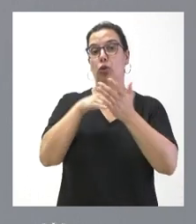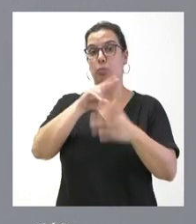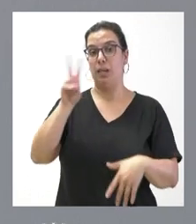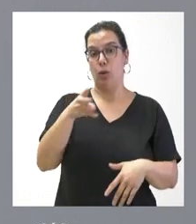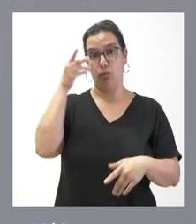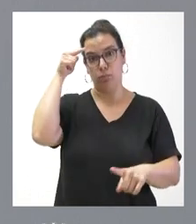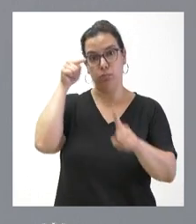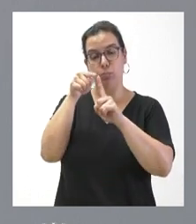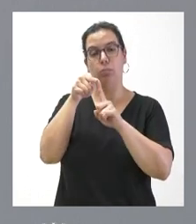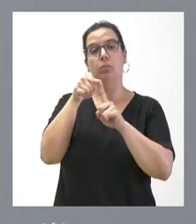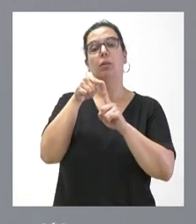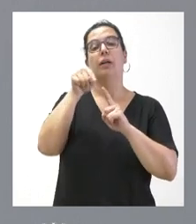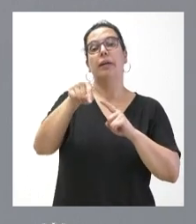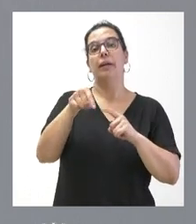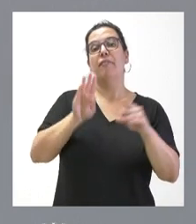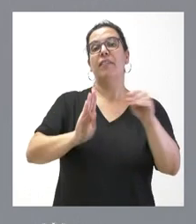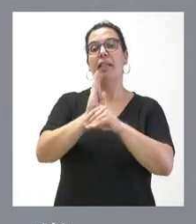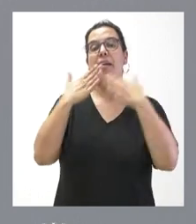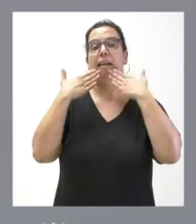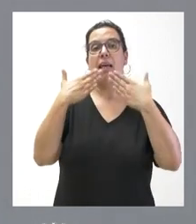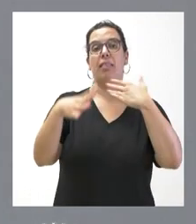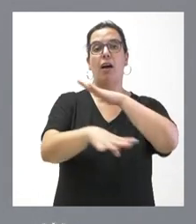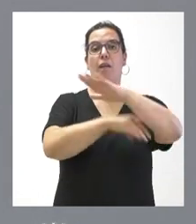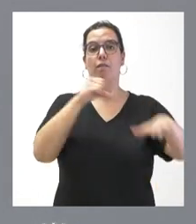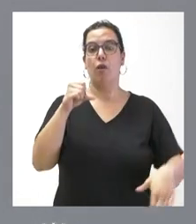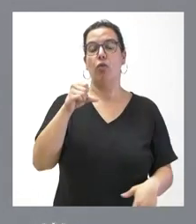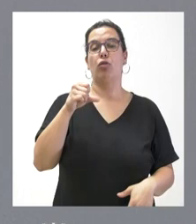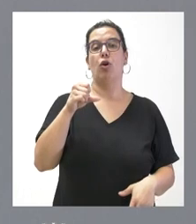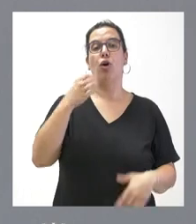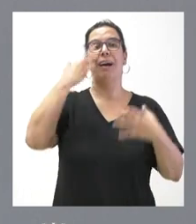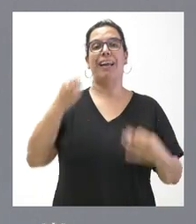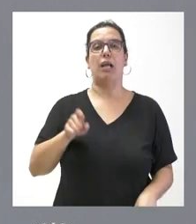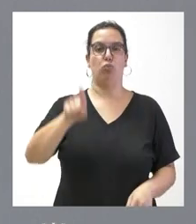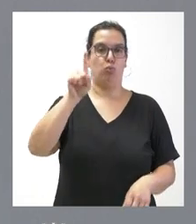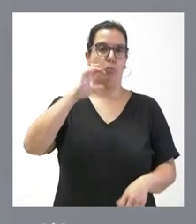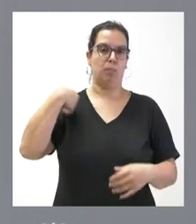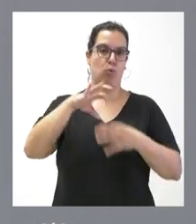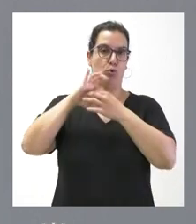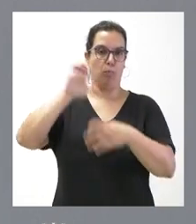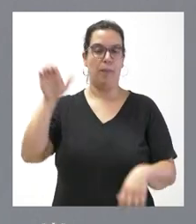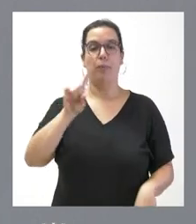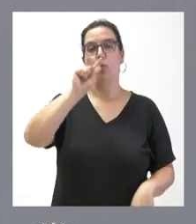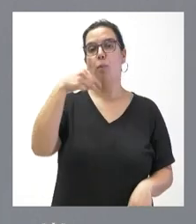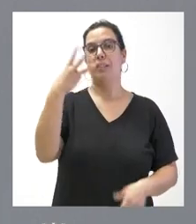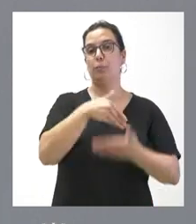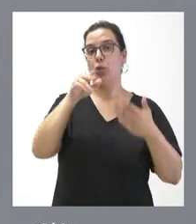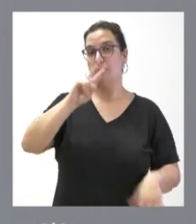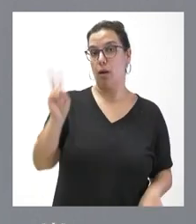y, en este caso, financiados con fondos RIAG-U de la Unión Europea. 1,3 millones de euros para